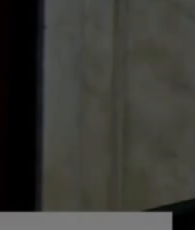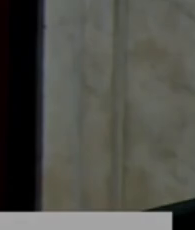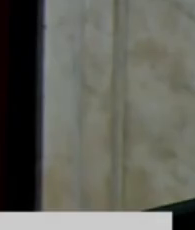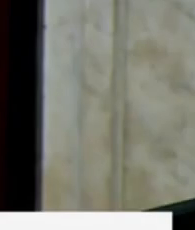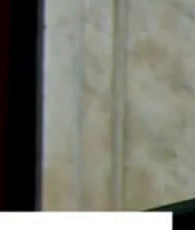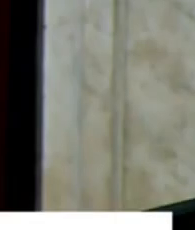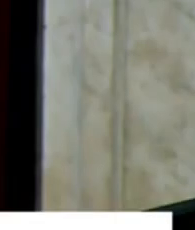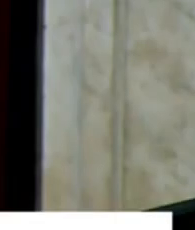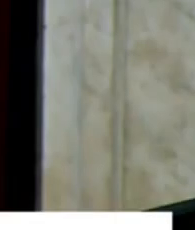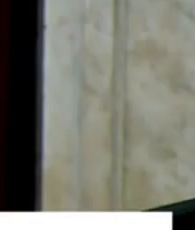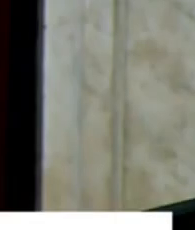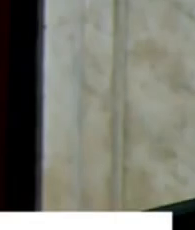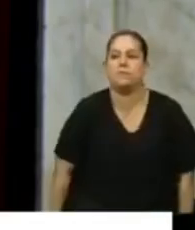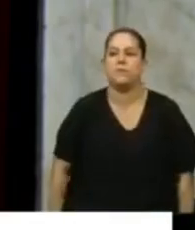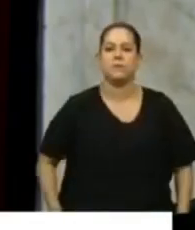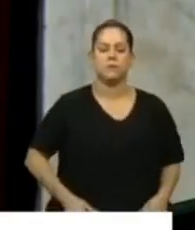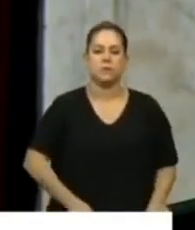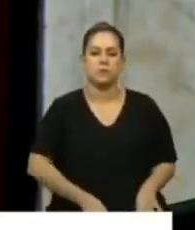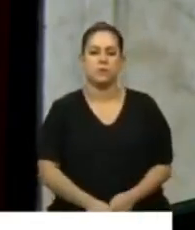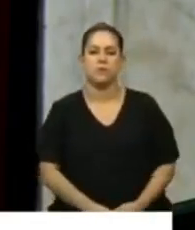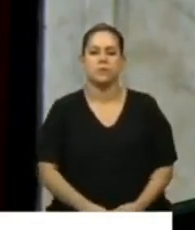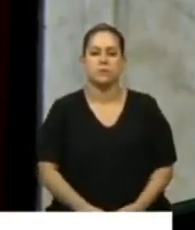Tiene la palabra la diputada Victoria Rosso.